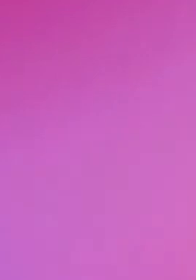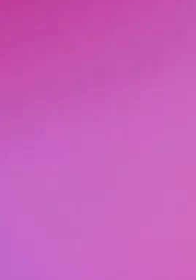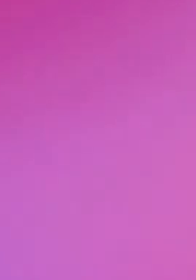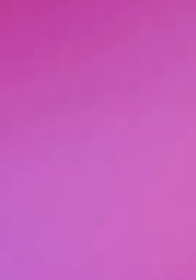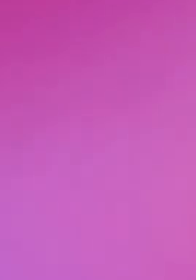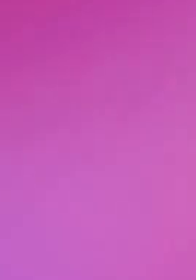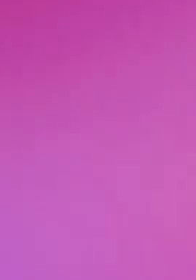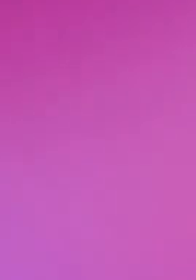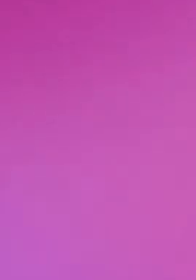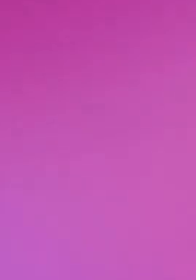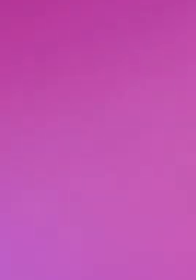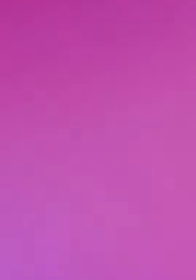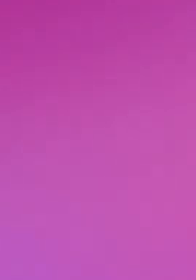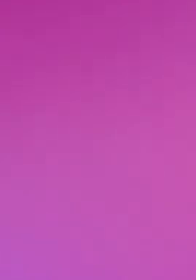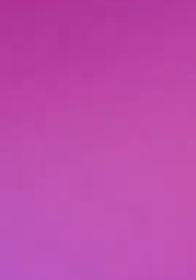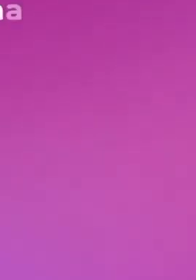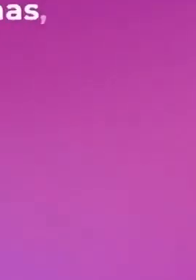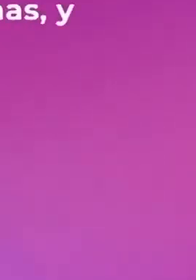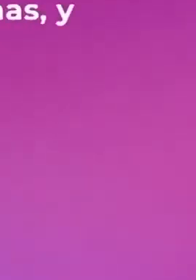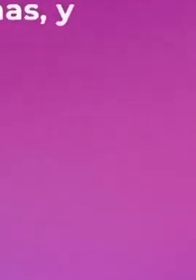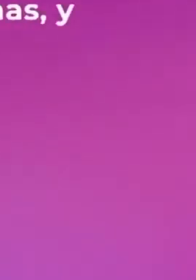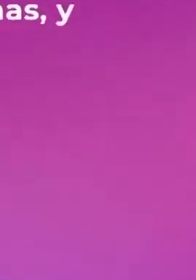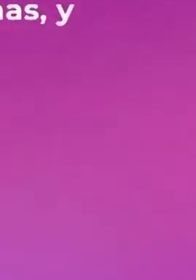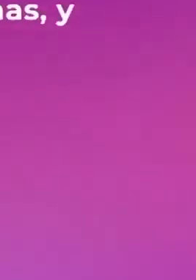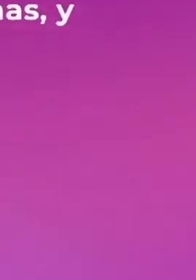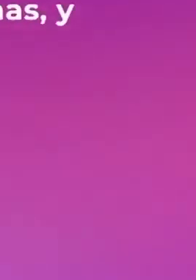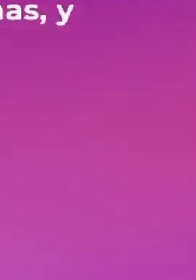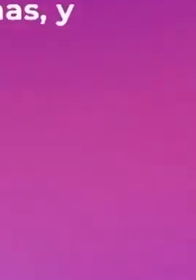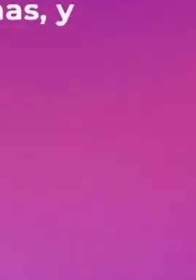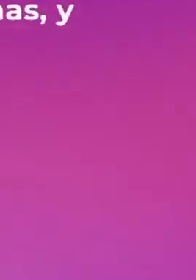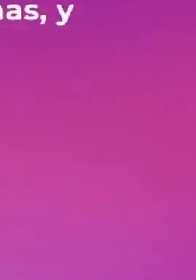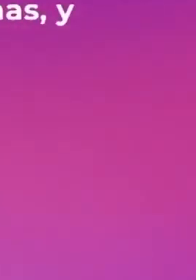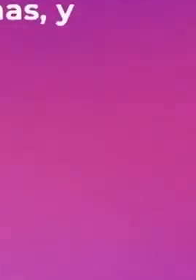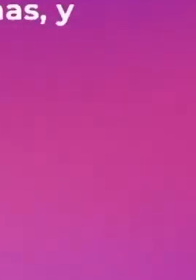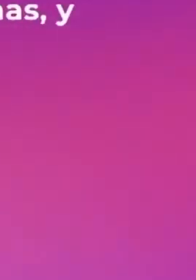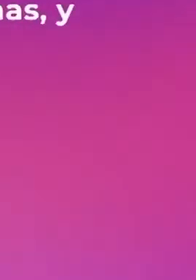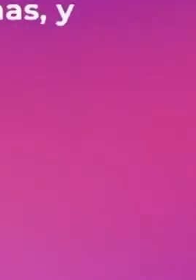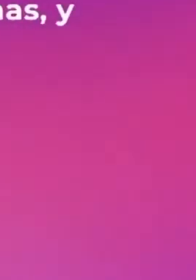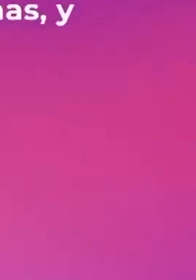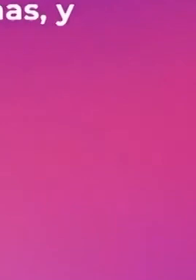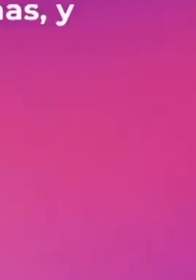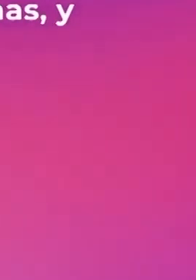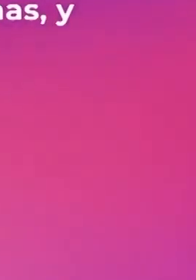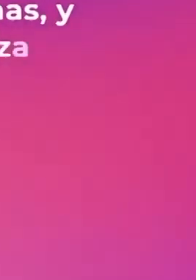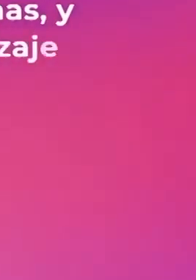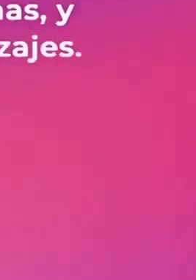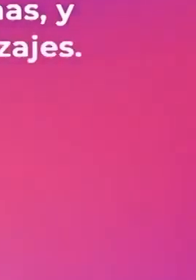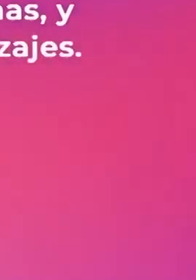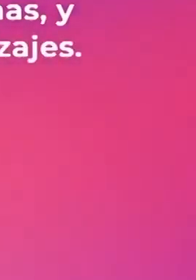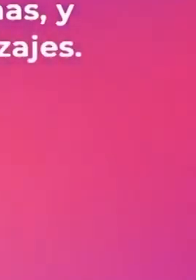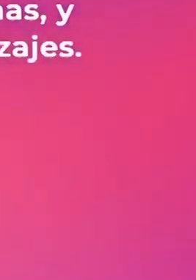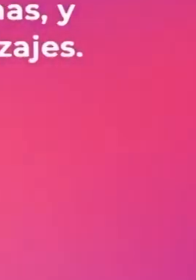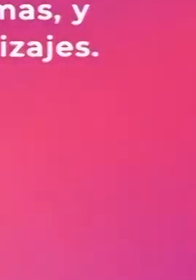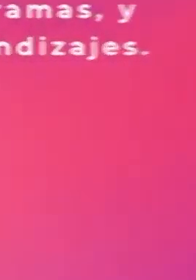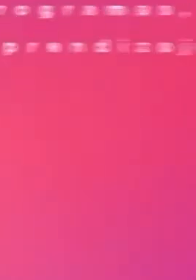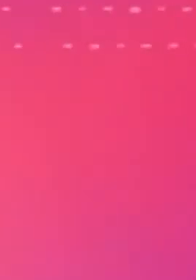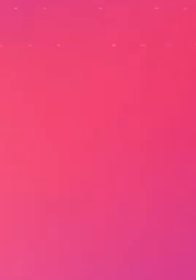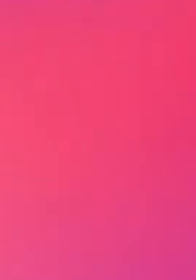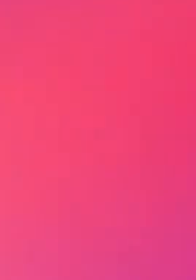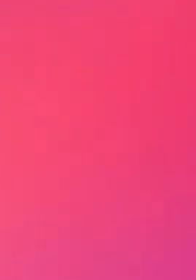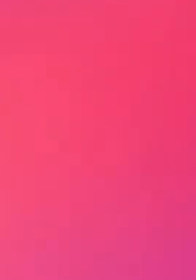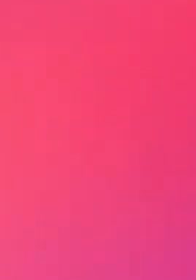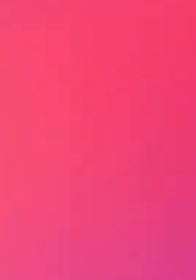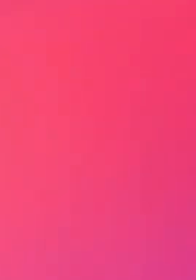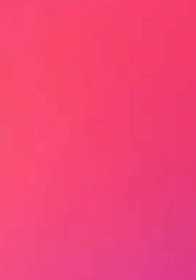.mx, en donde podrás ver nuevamente los videos de los programas y además encontrarás actividades para fortalecer tus